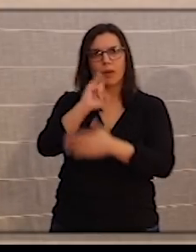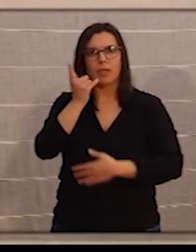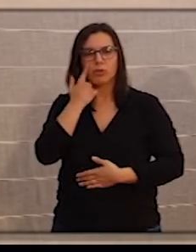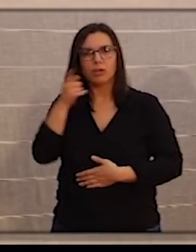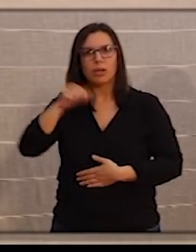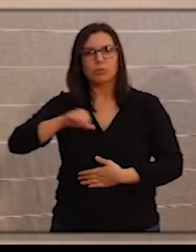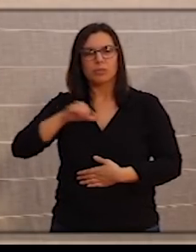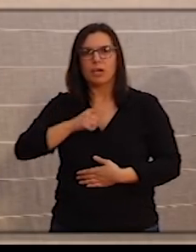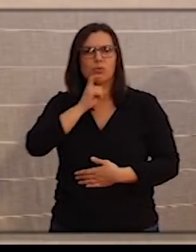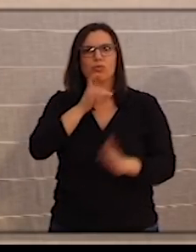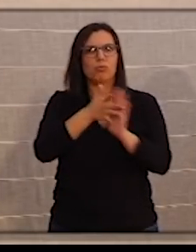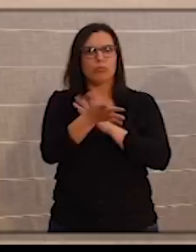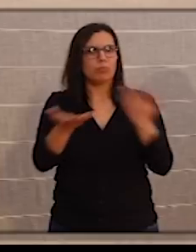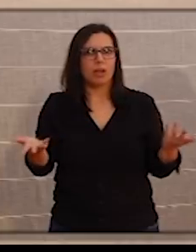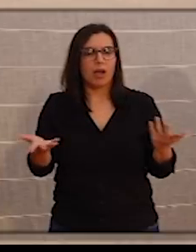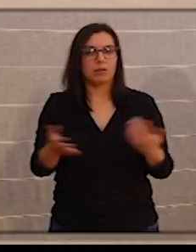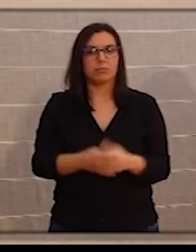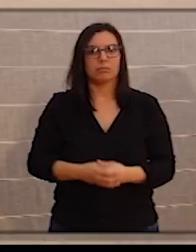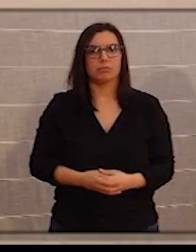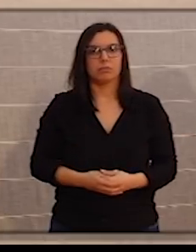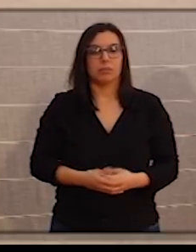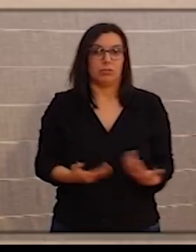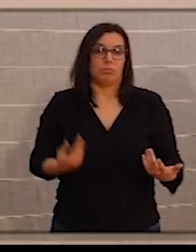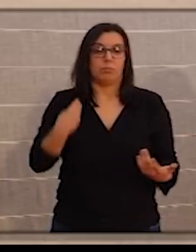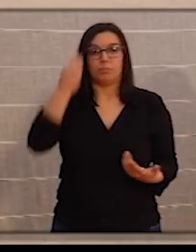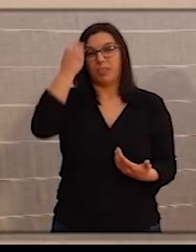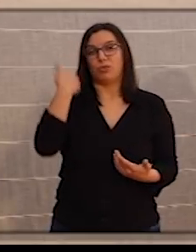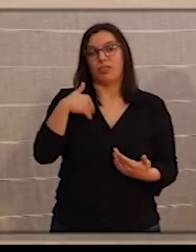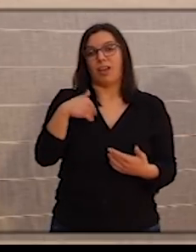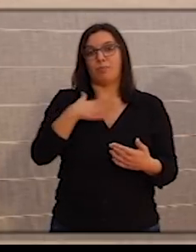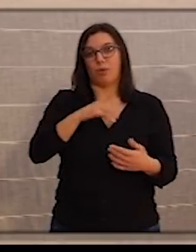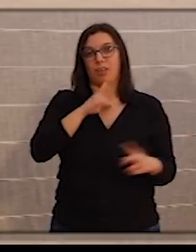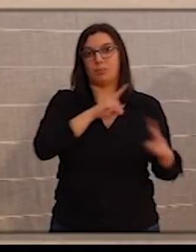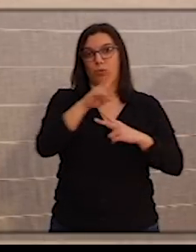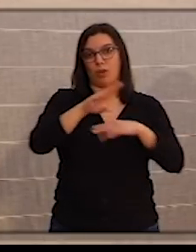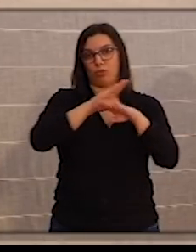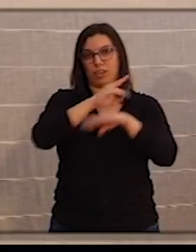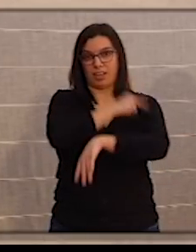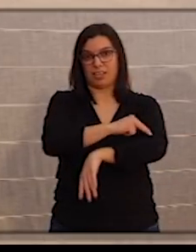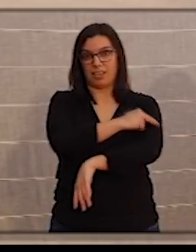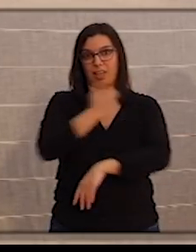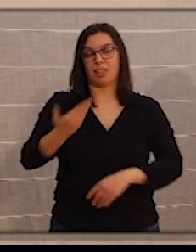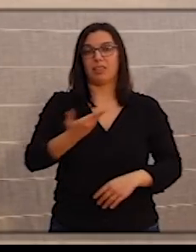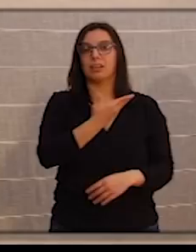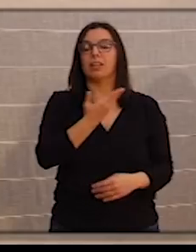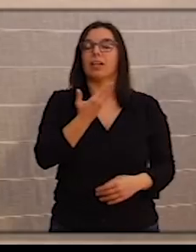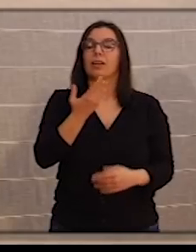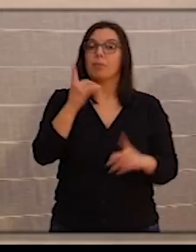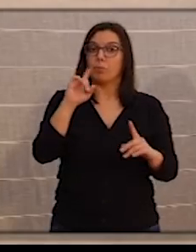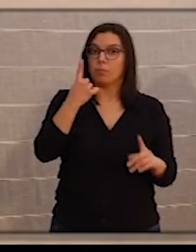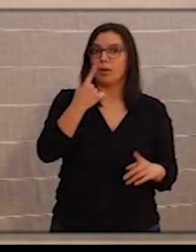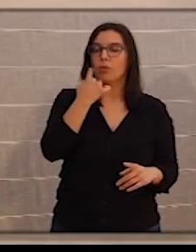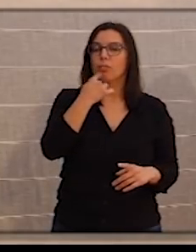hospitales? Bueno, eso creo que ya es una pregunta para la consejera de Sanidad. Sí tengo que decir